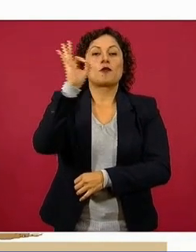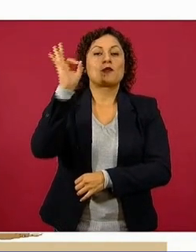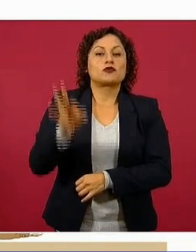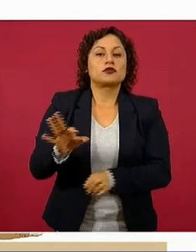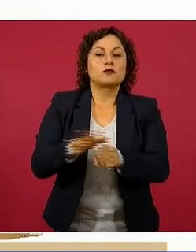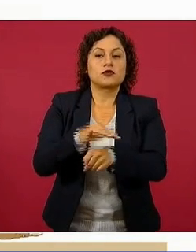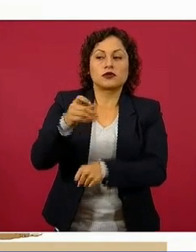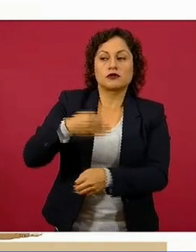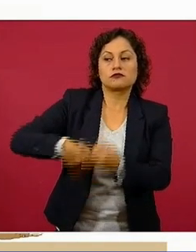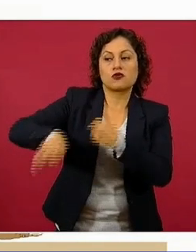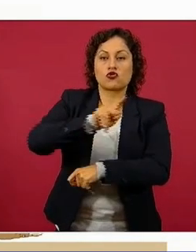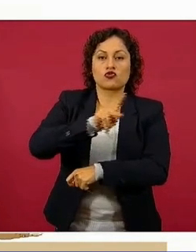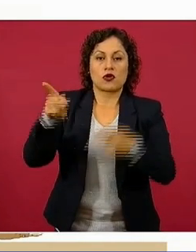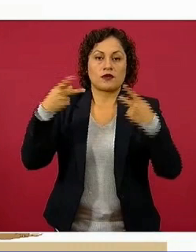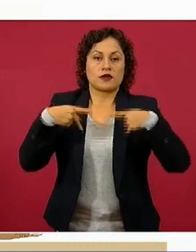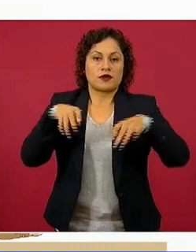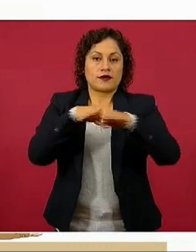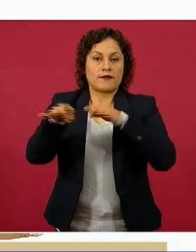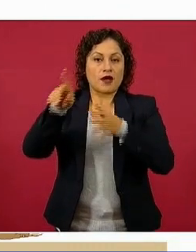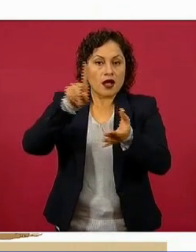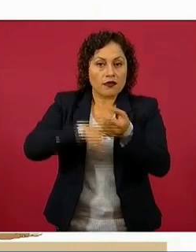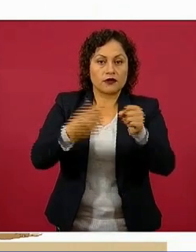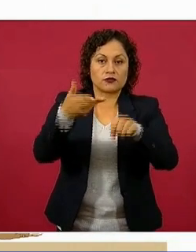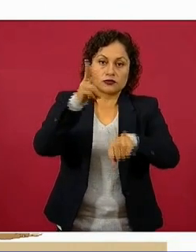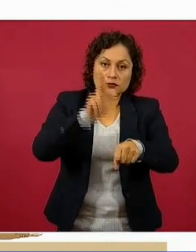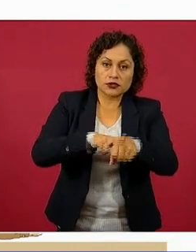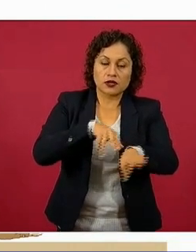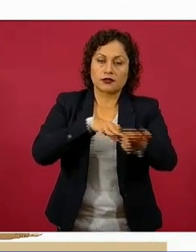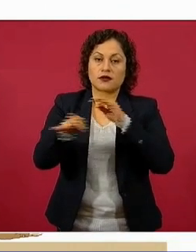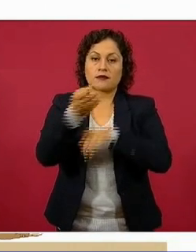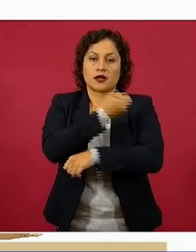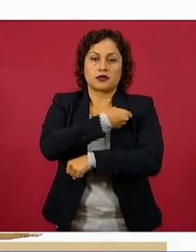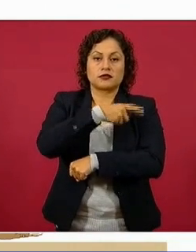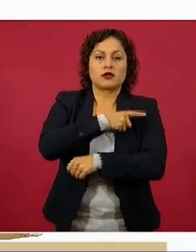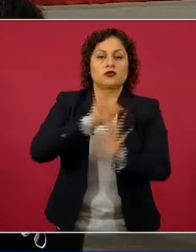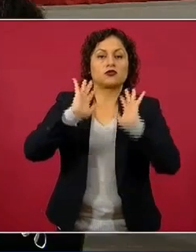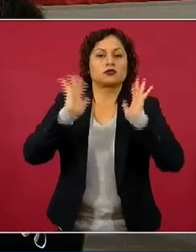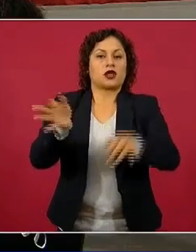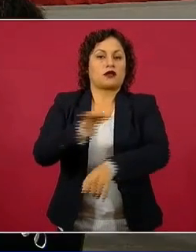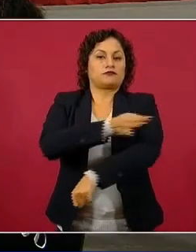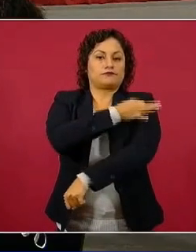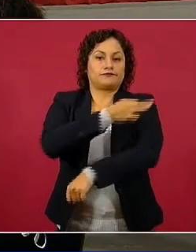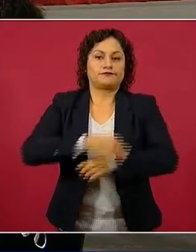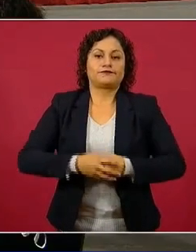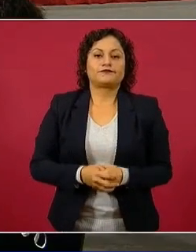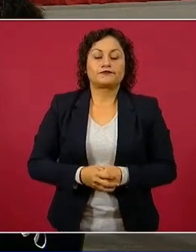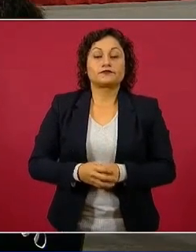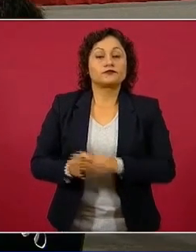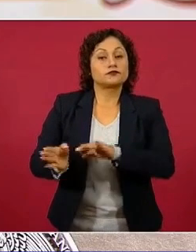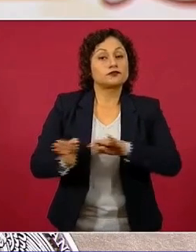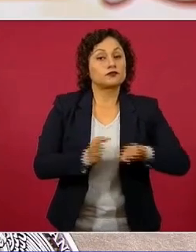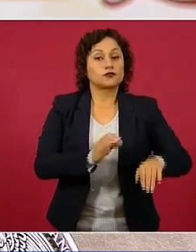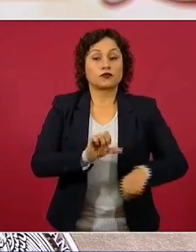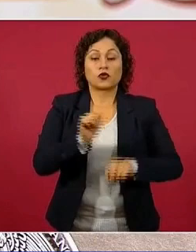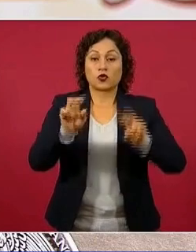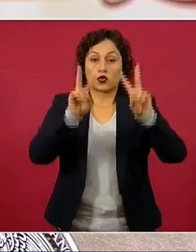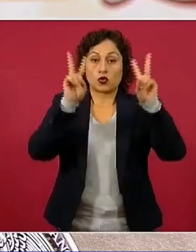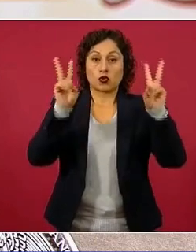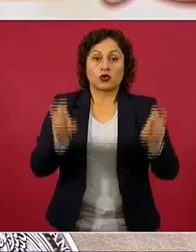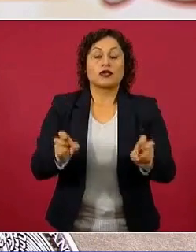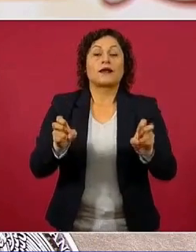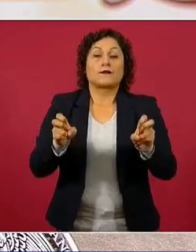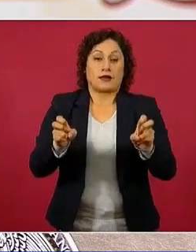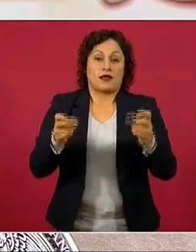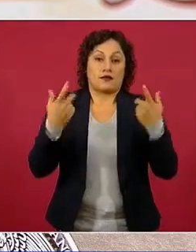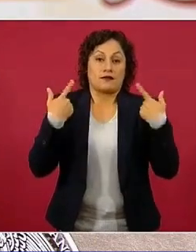a todo el personal de salud con el refuerzo, contando a quienes ya estaban vacunados. En el personal educativo, lo comentará la maestra Delfina,